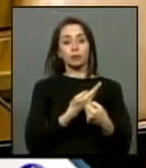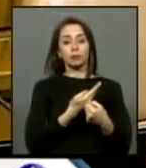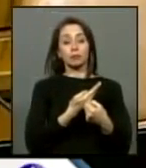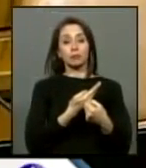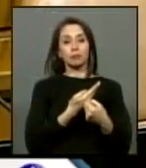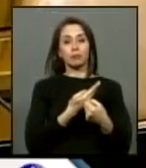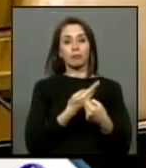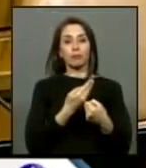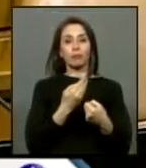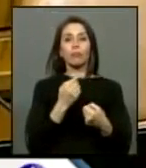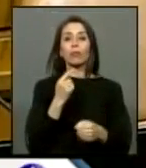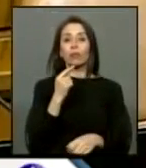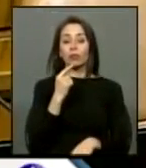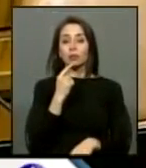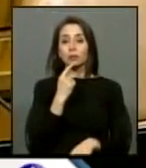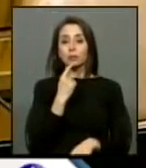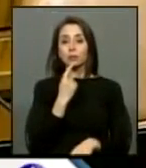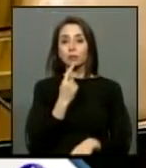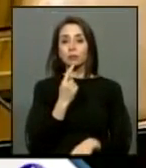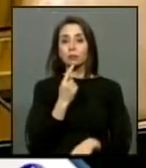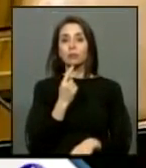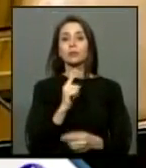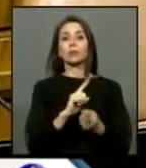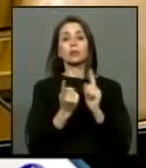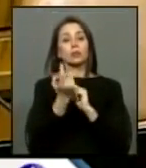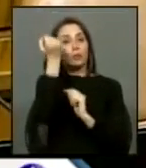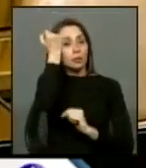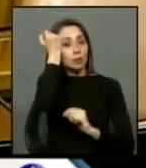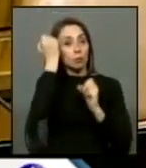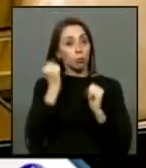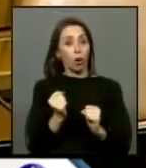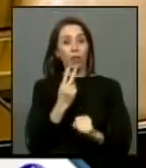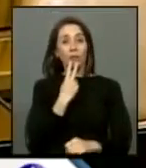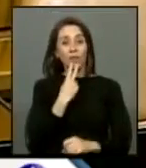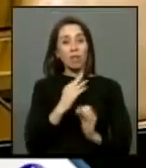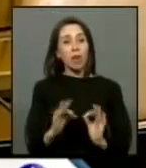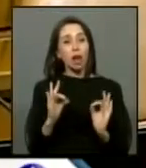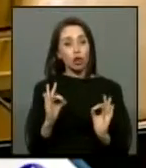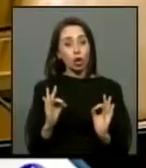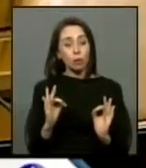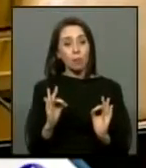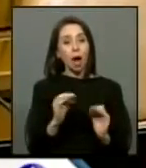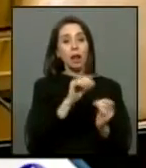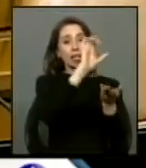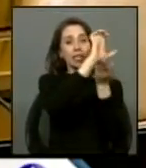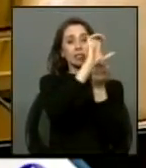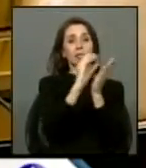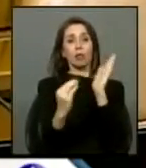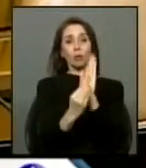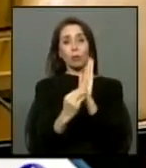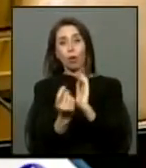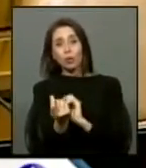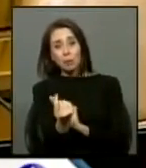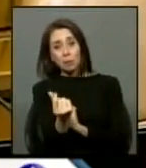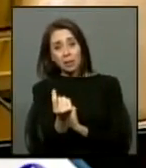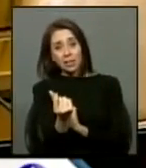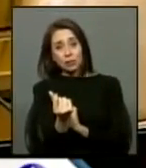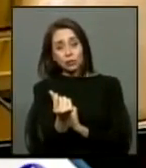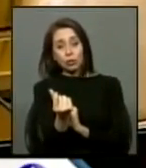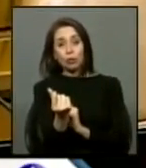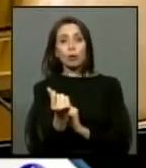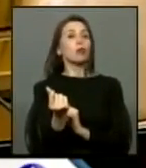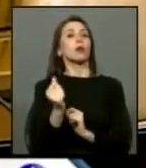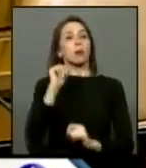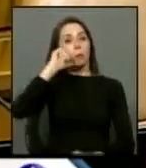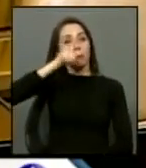con consecuencias puede llevar una vida normal y eso puede tener un precio para el Estado mañana es